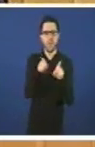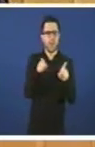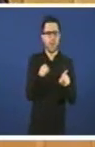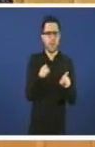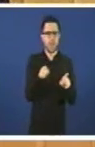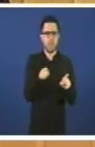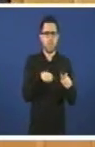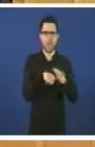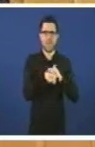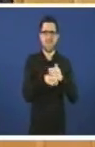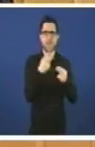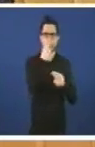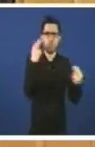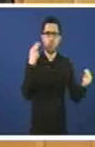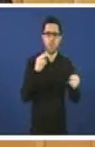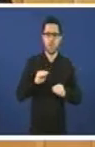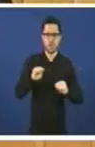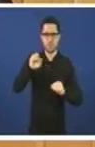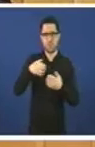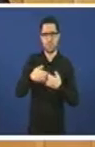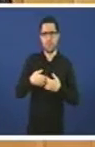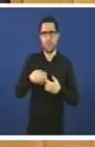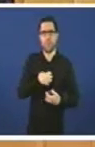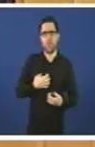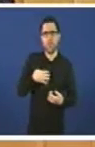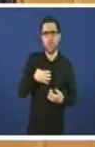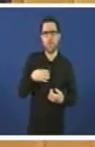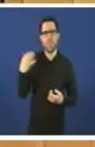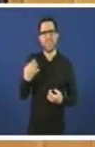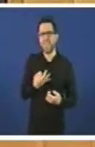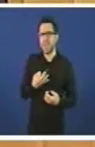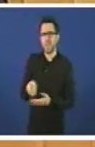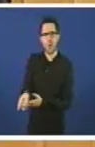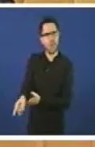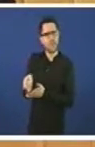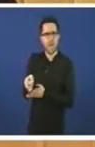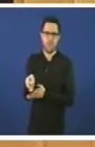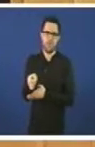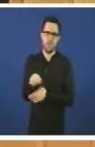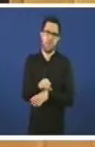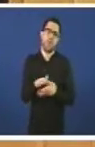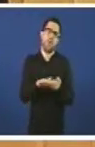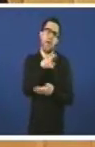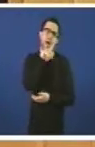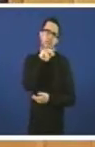público da súa función que ten que falar en galego. E iso de a lei e o está a incumbrir sistematicamente.